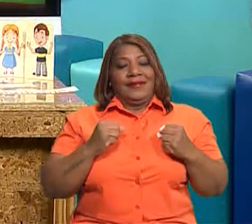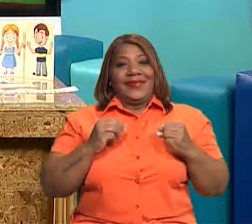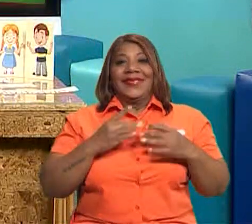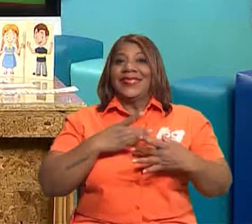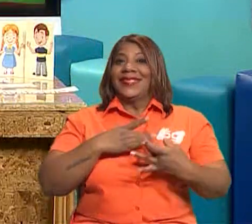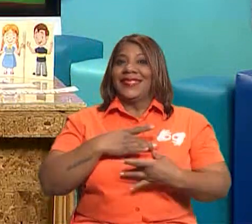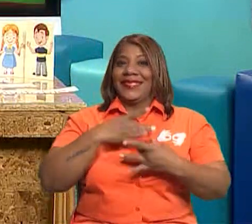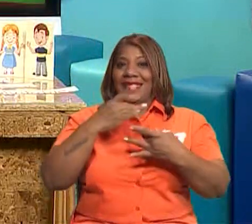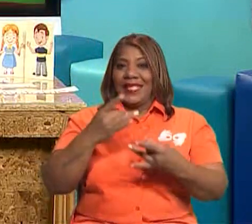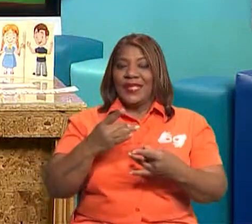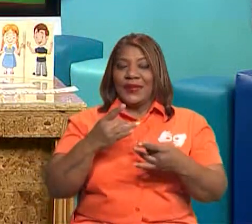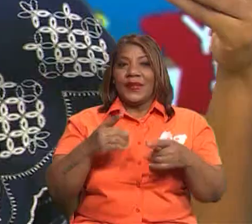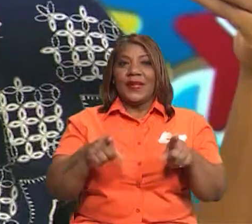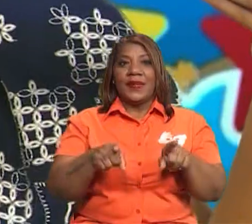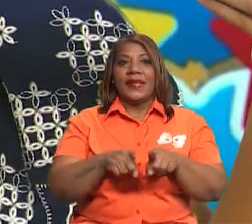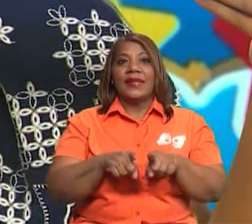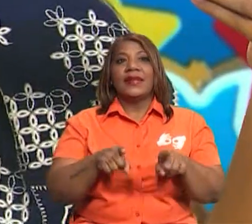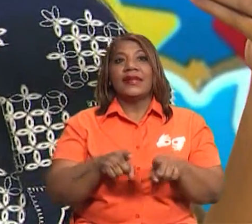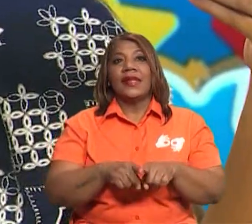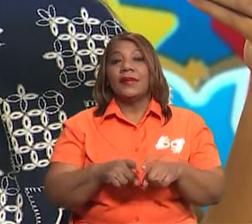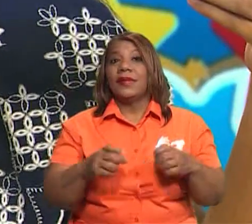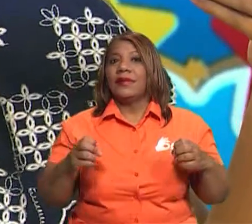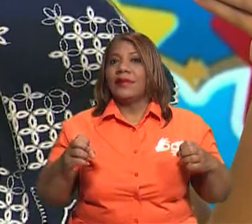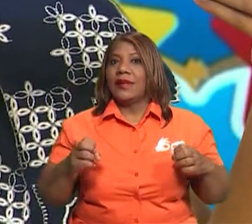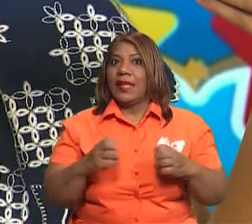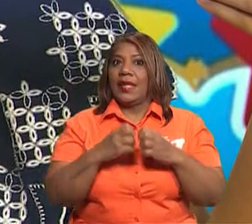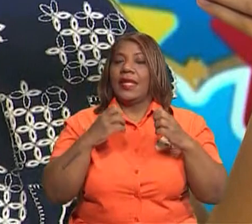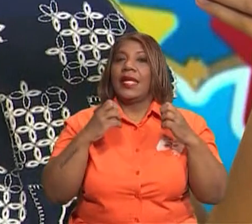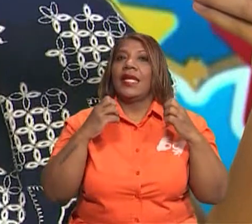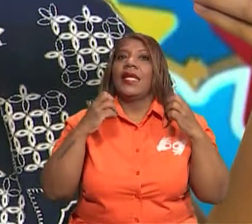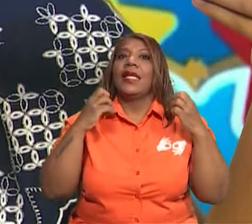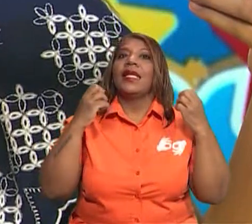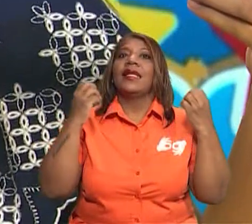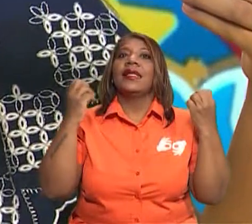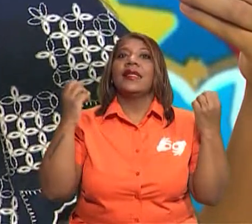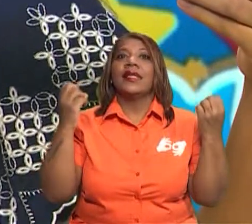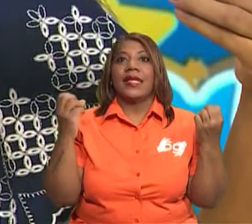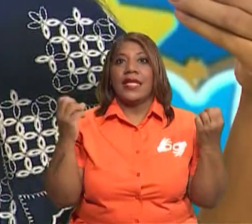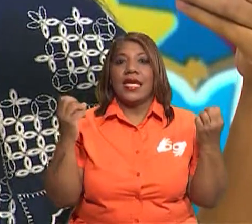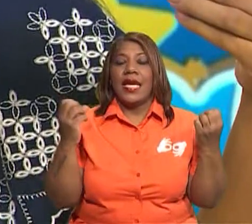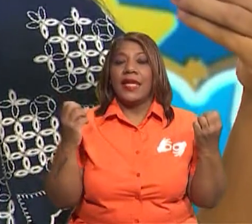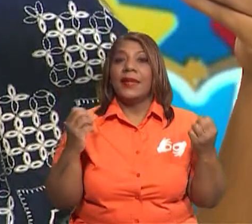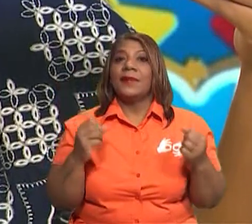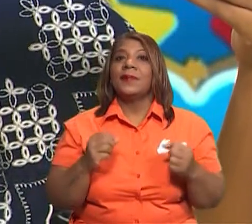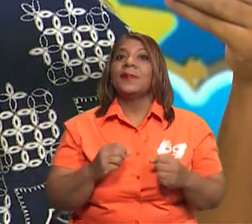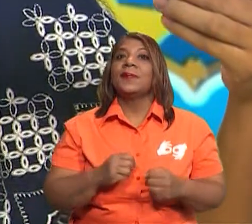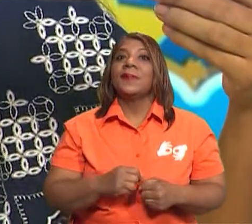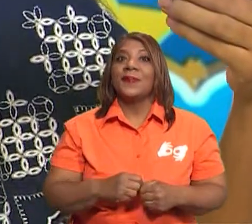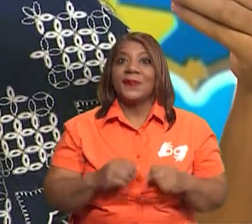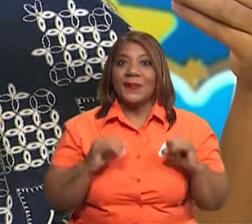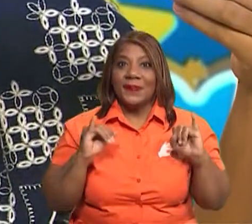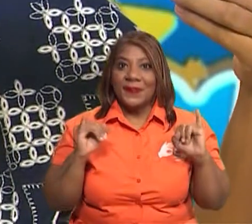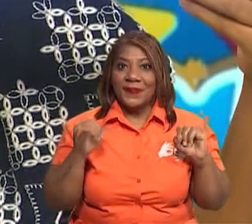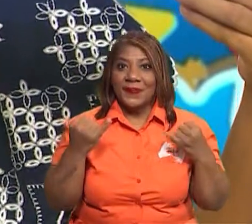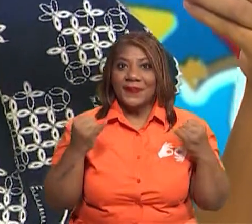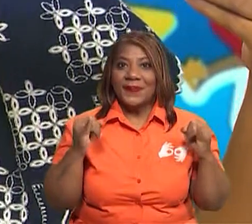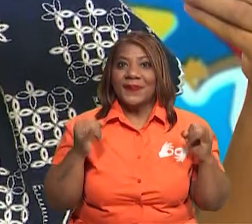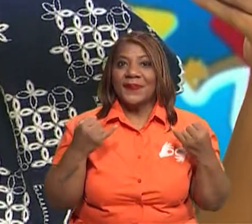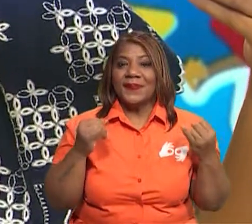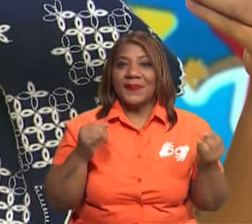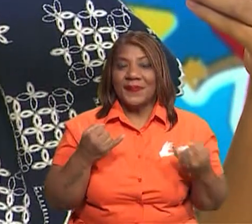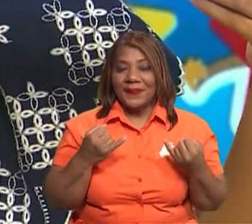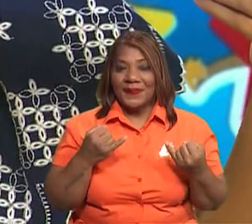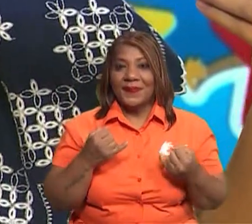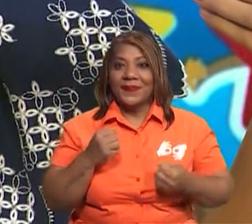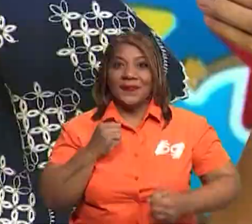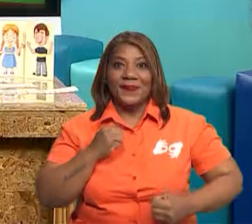importante que nos ayuda a los alimentos saludables es ¿para qué? Para mantener energía, ¿para qué? Para jugar y hacer todas esas actividades